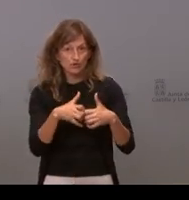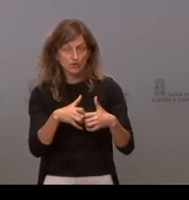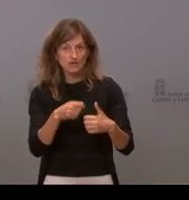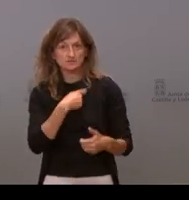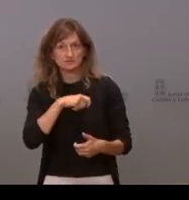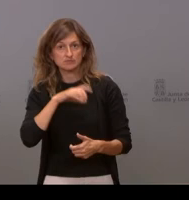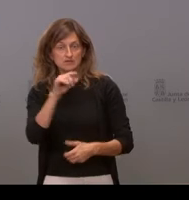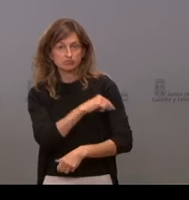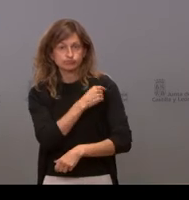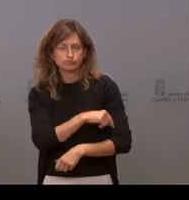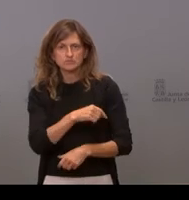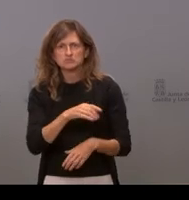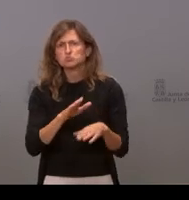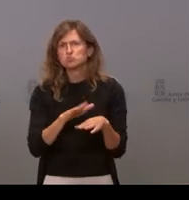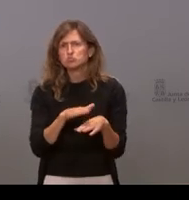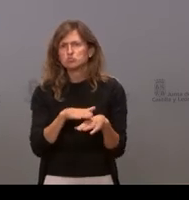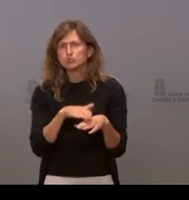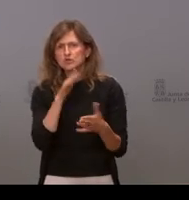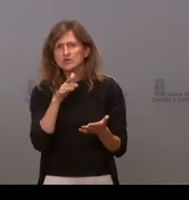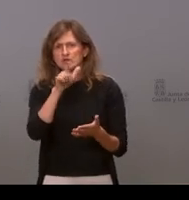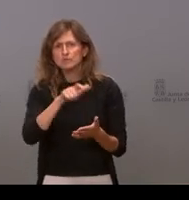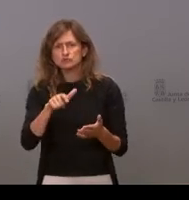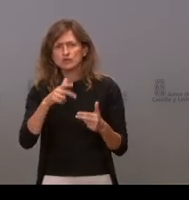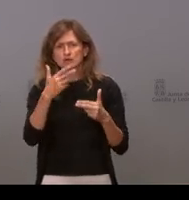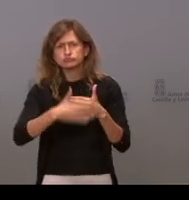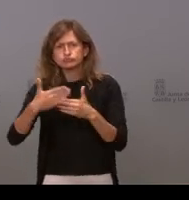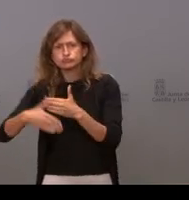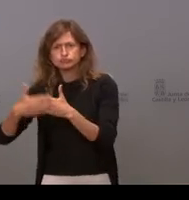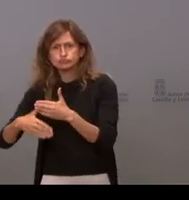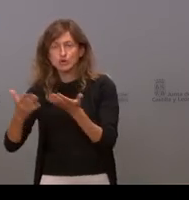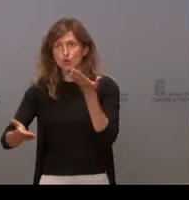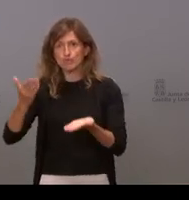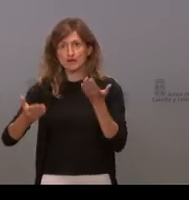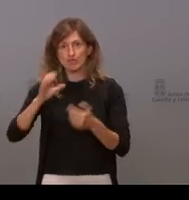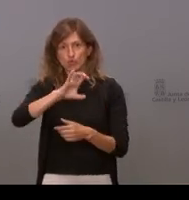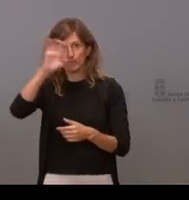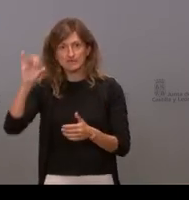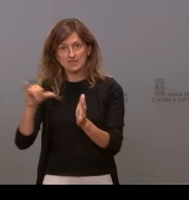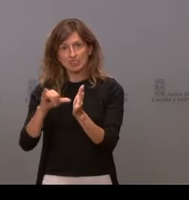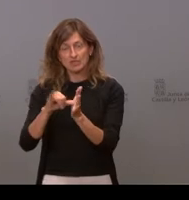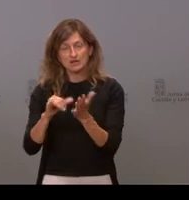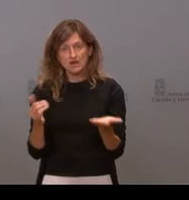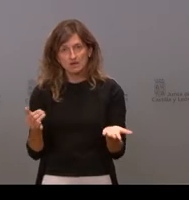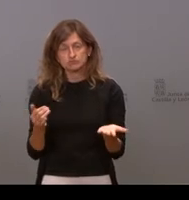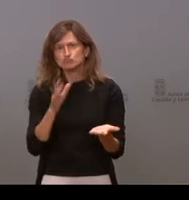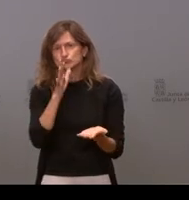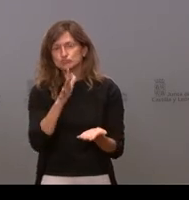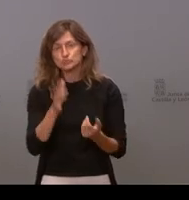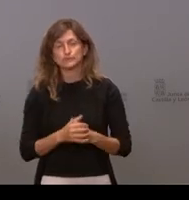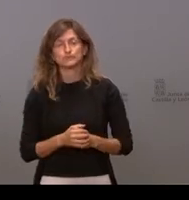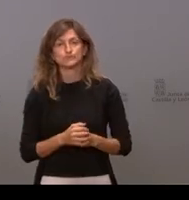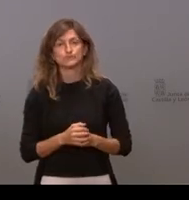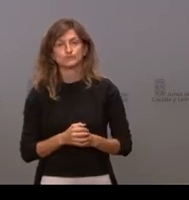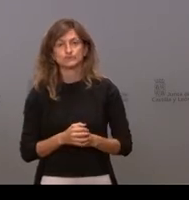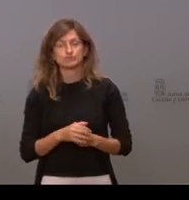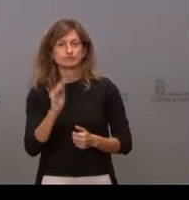vacunados ¿por qué seguimos teniendo tantísimas restricciones en comparación con los países de nuestro entorno? entonces yo me gustaría preguntarle cuál